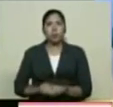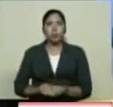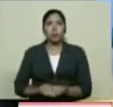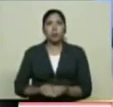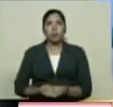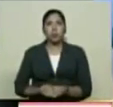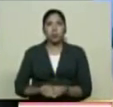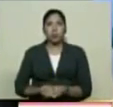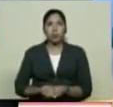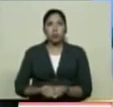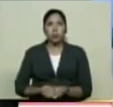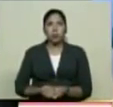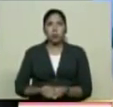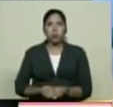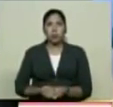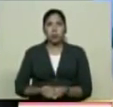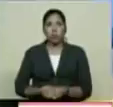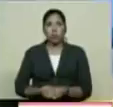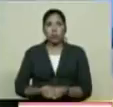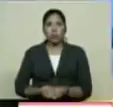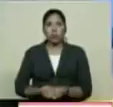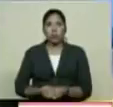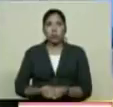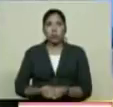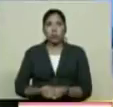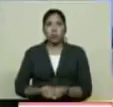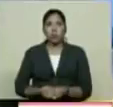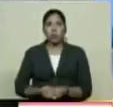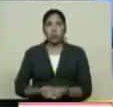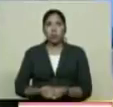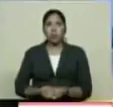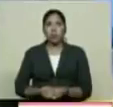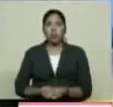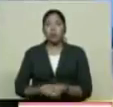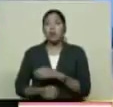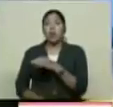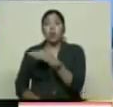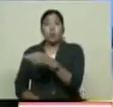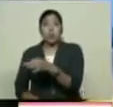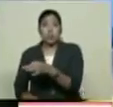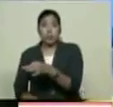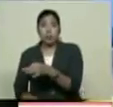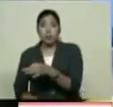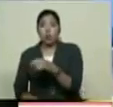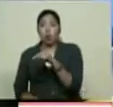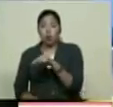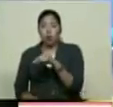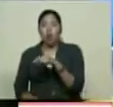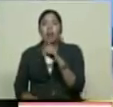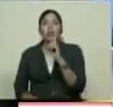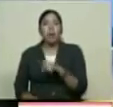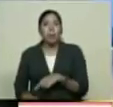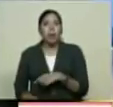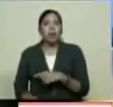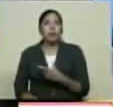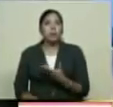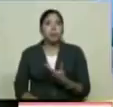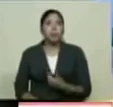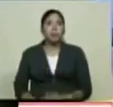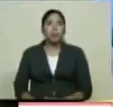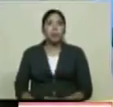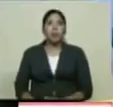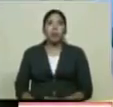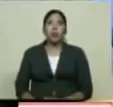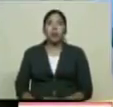motores Que ha impulsado El presidente De la república Andrés Bello Participa Es uno de los municipios Que participa En la Feria